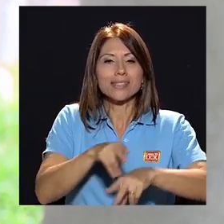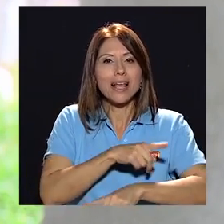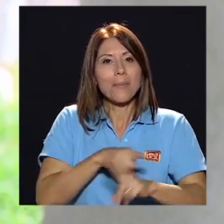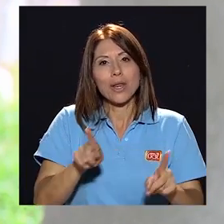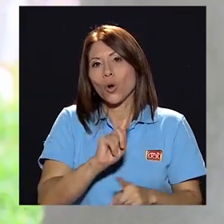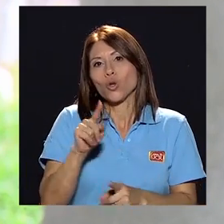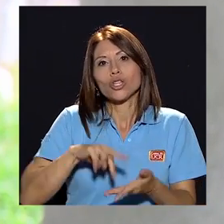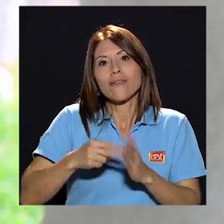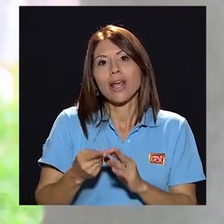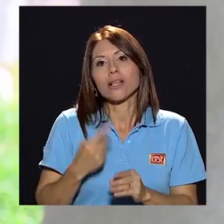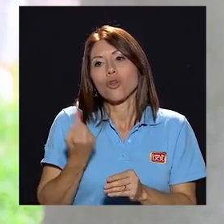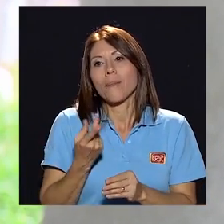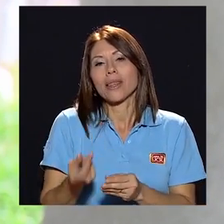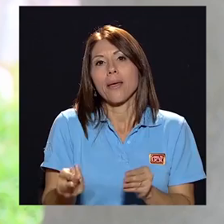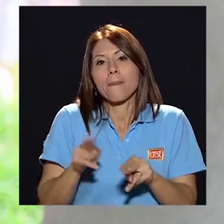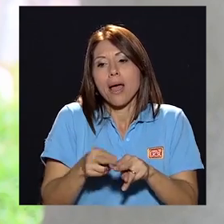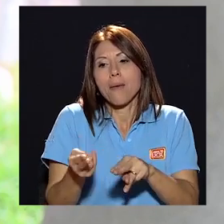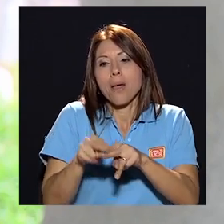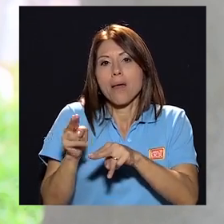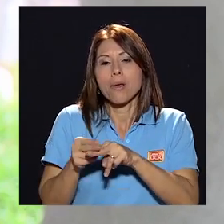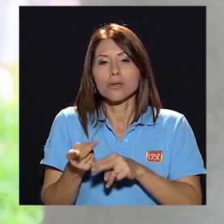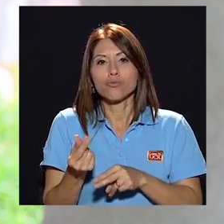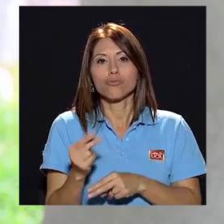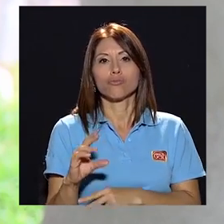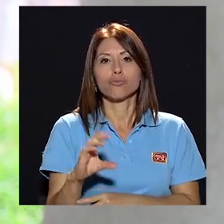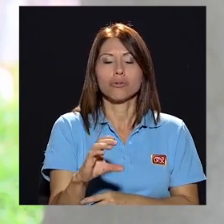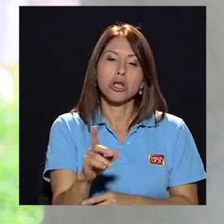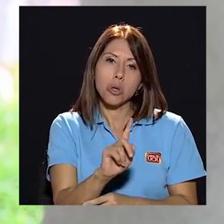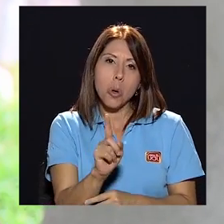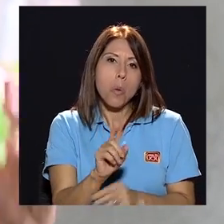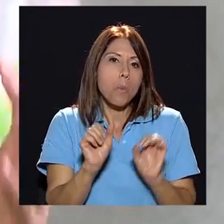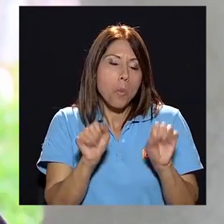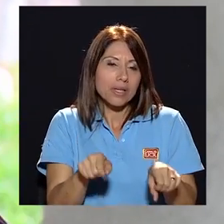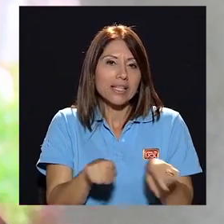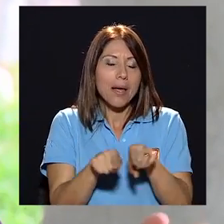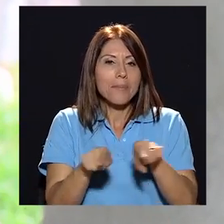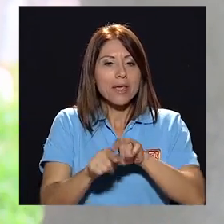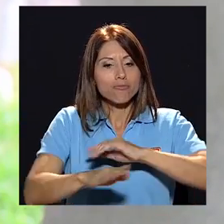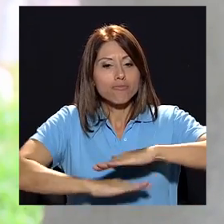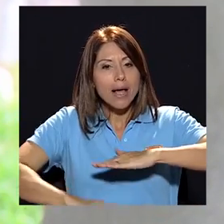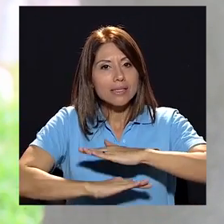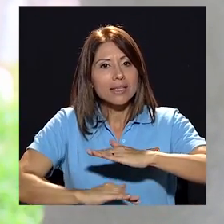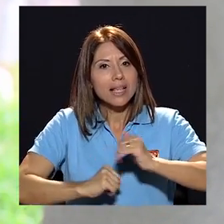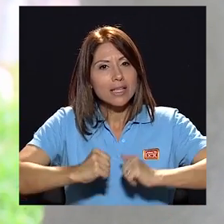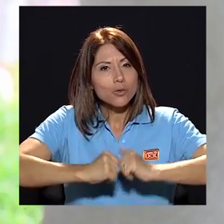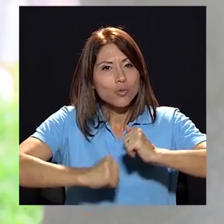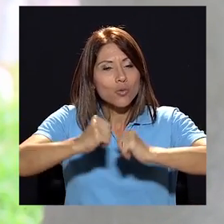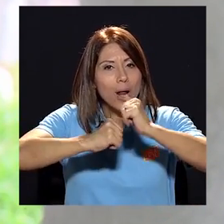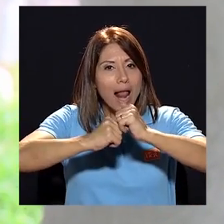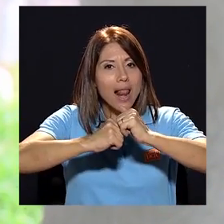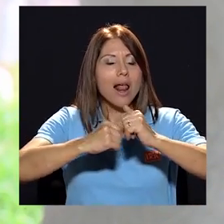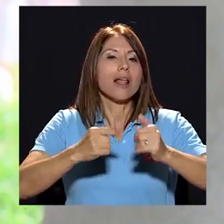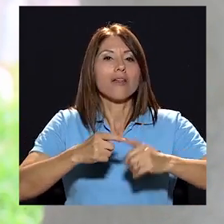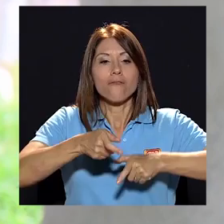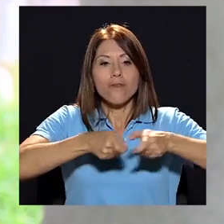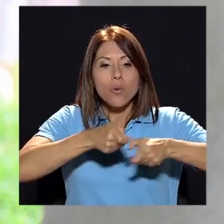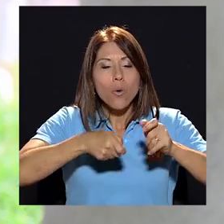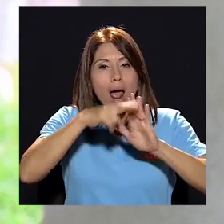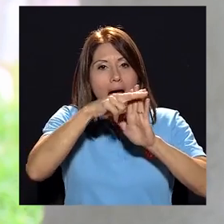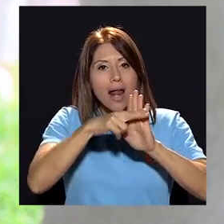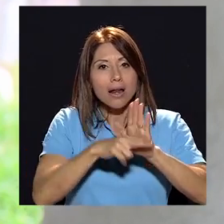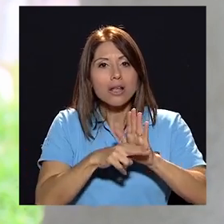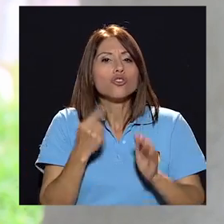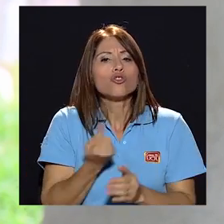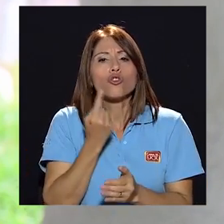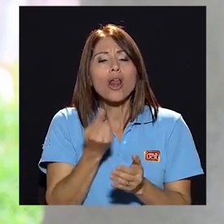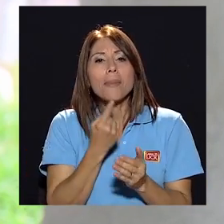incentivos, no necesariamente tienen que ser salariales. Pero entonces yo creo que hay que iniciar con las bases, estructurarlo, por qué no está estructurado, regularlo, por qué no está regulado.